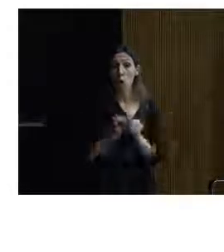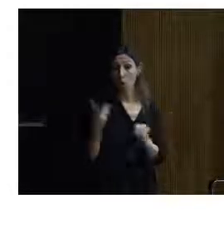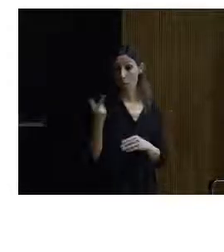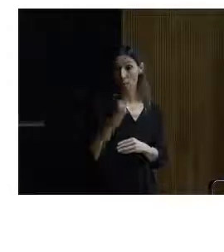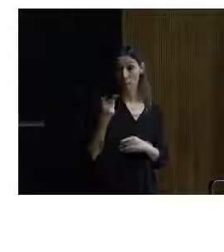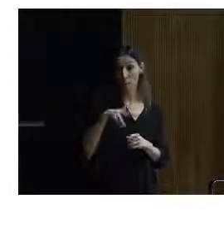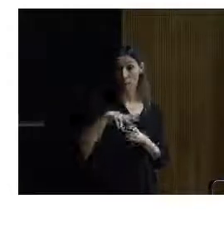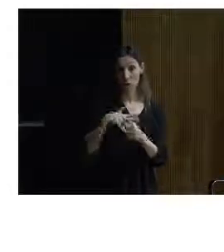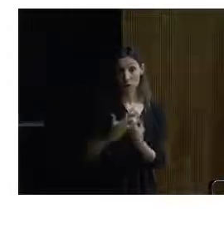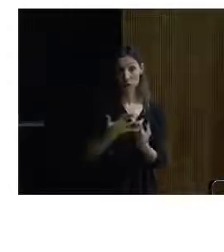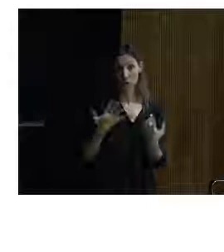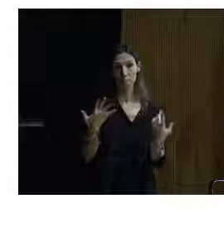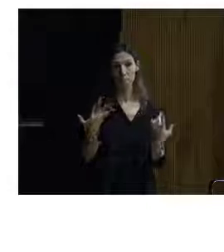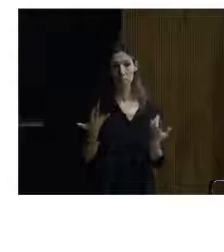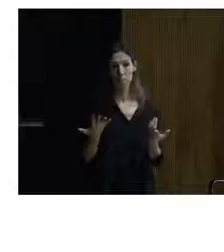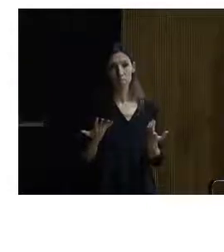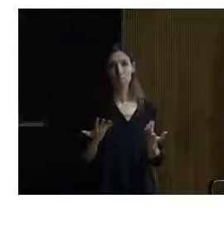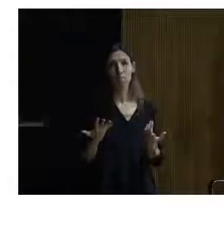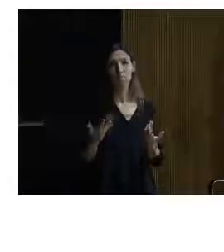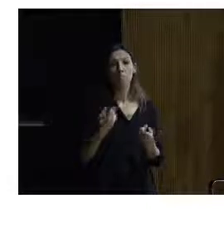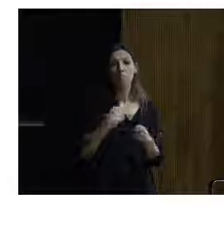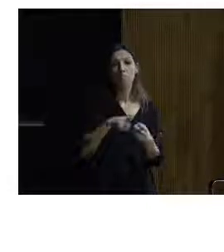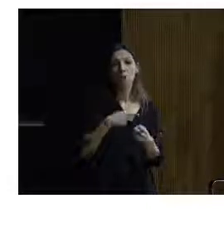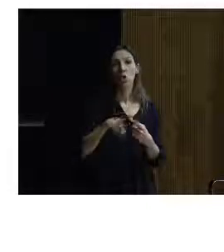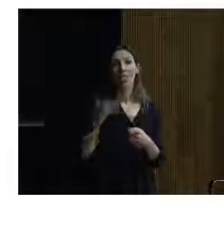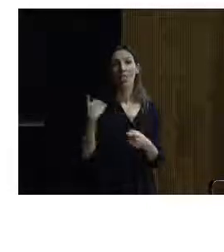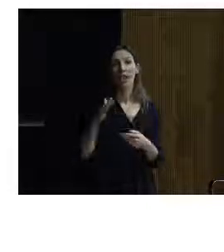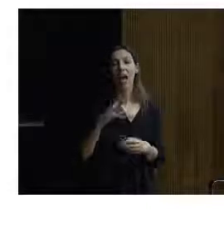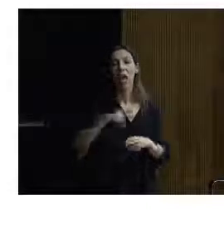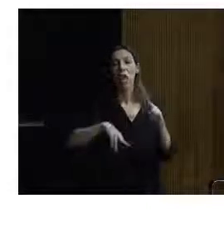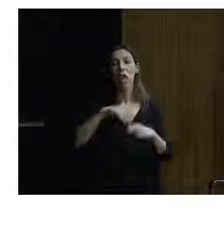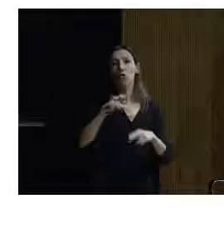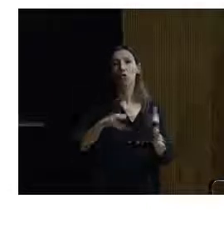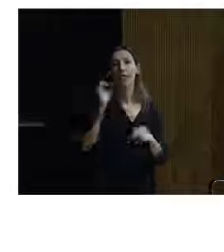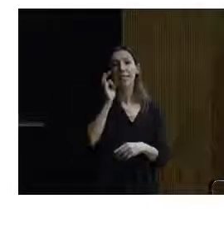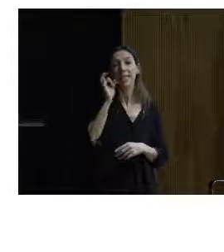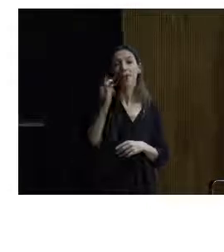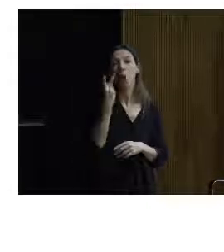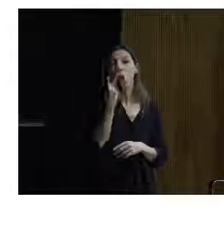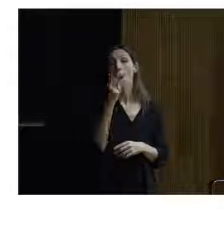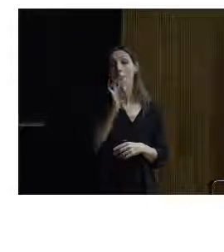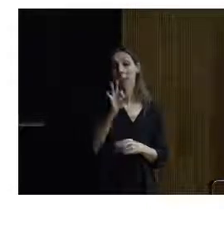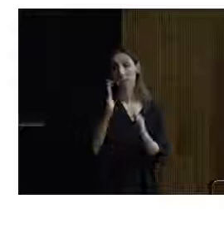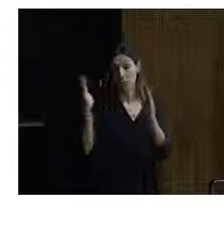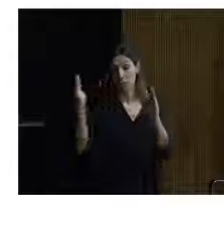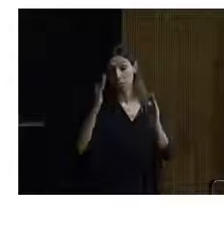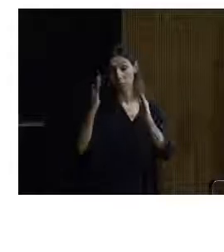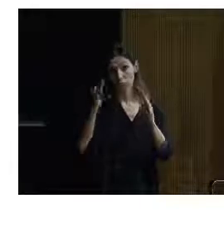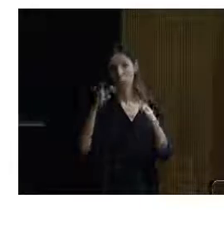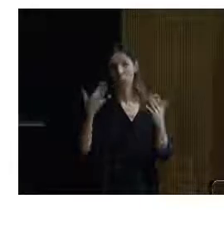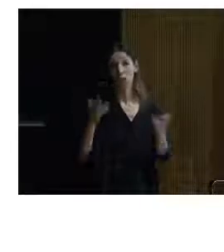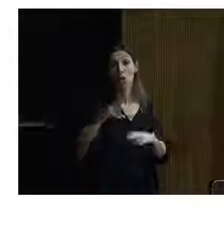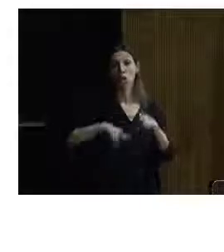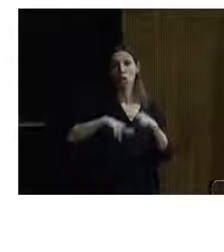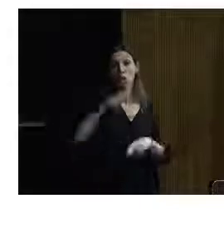trataba de elementos que se habían construido a lo largo del siglo XX y de que además para investigarlos lo único que teníamos que hacer era